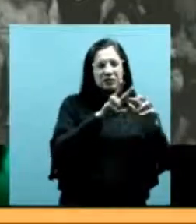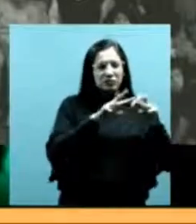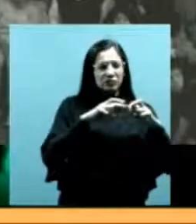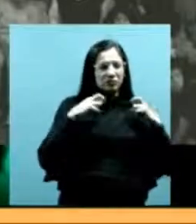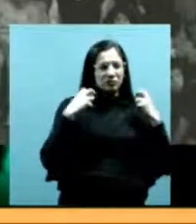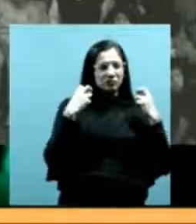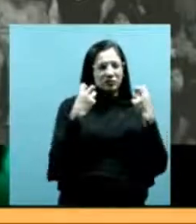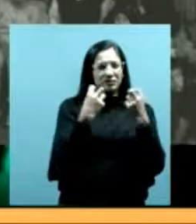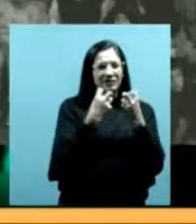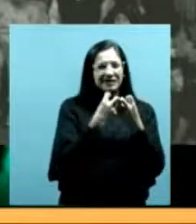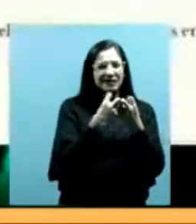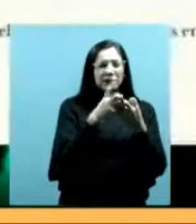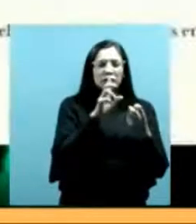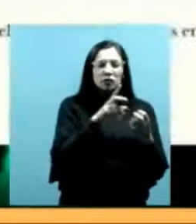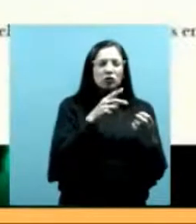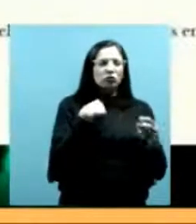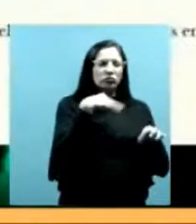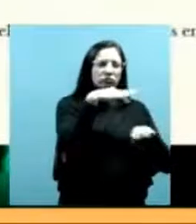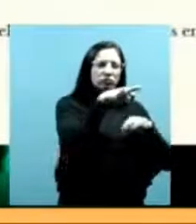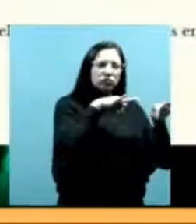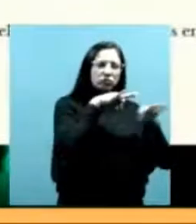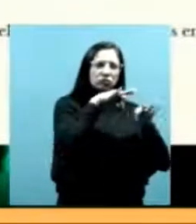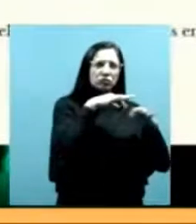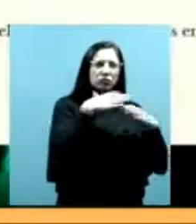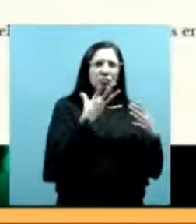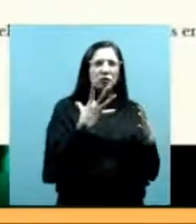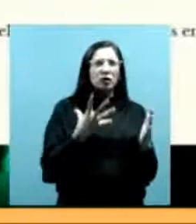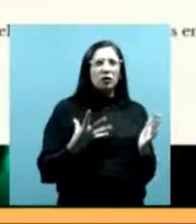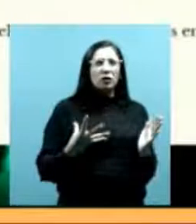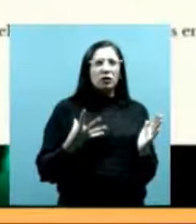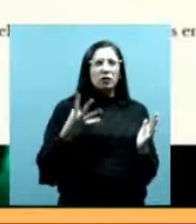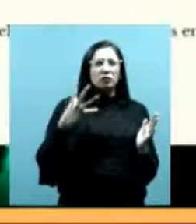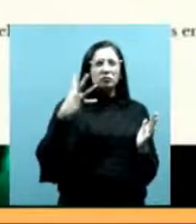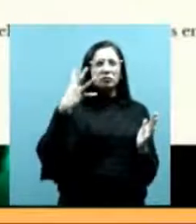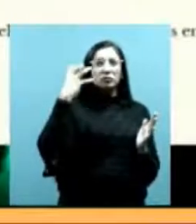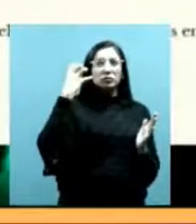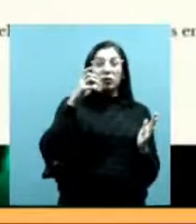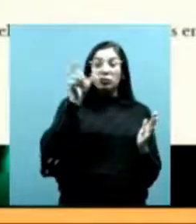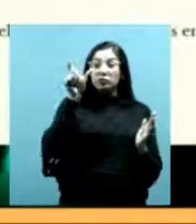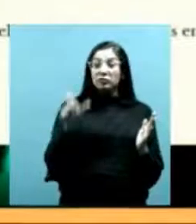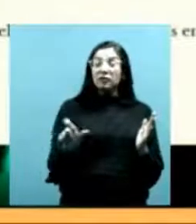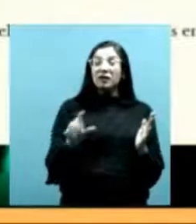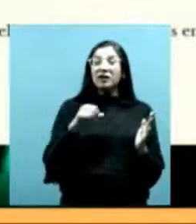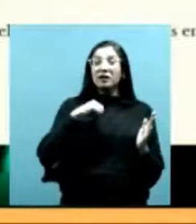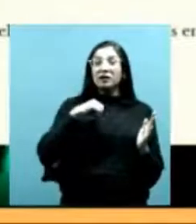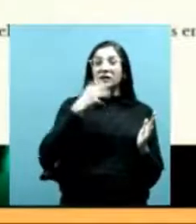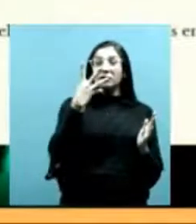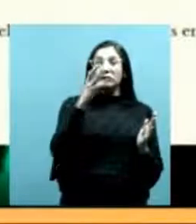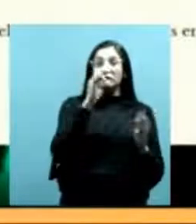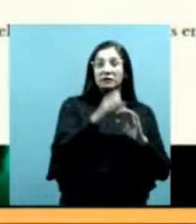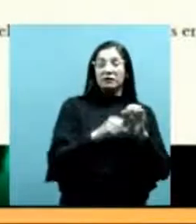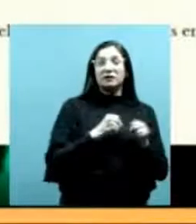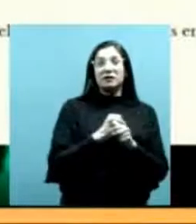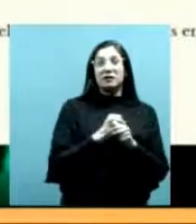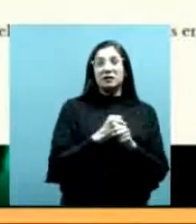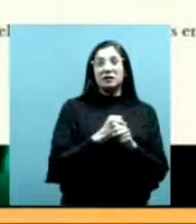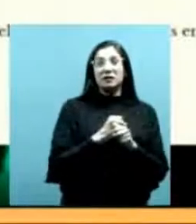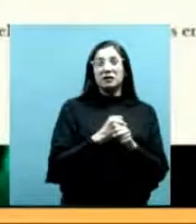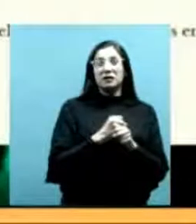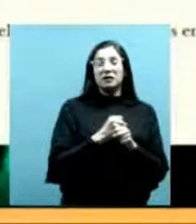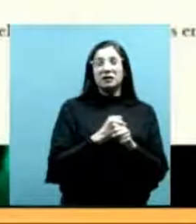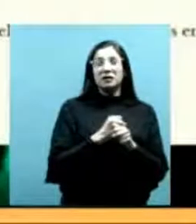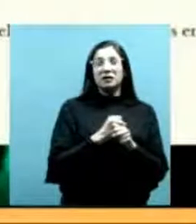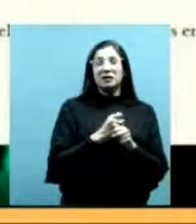colectiva del pasado Elisa pichiniana a sus 90 años cuenta una trama una trama es un